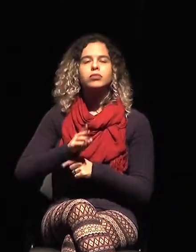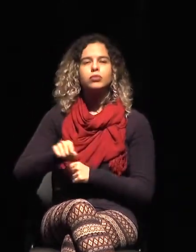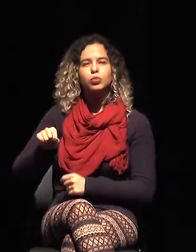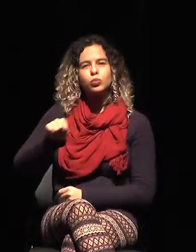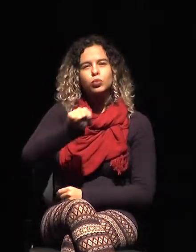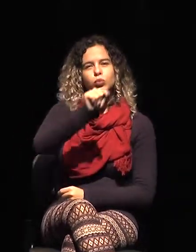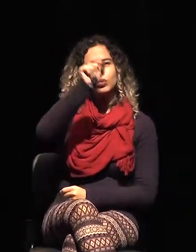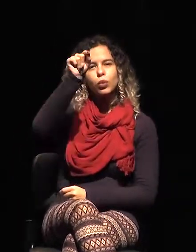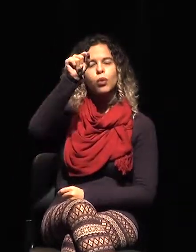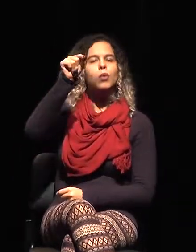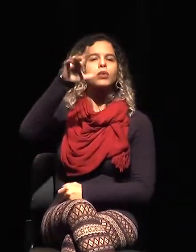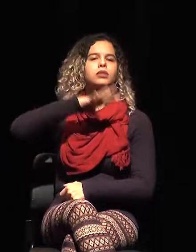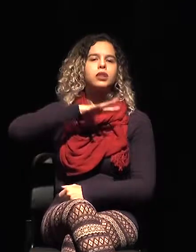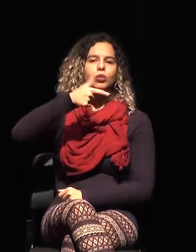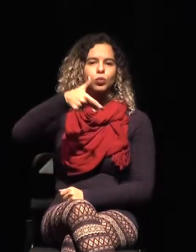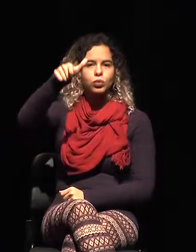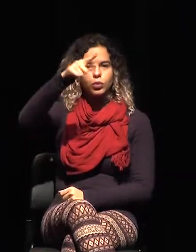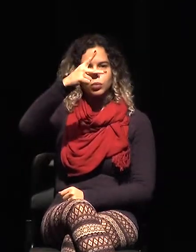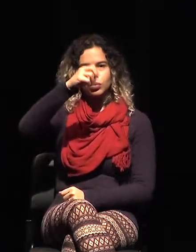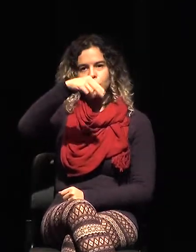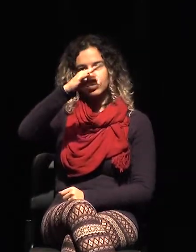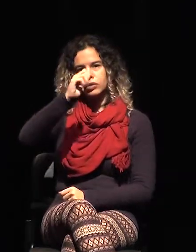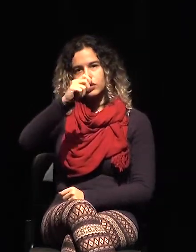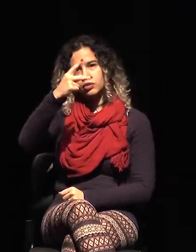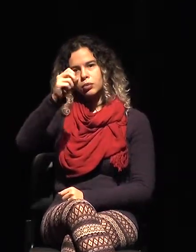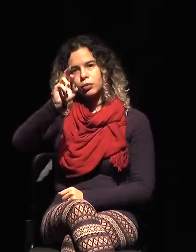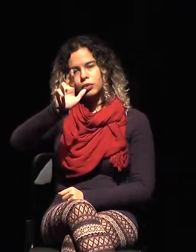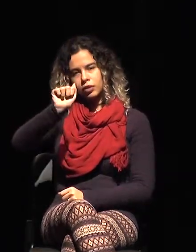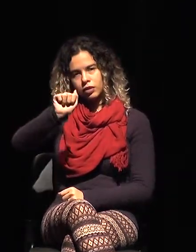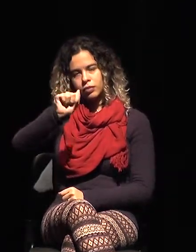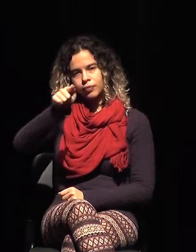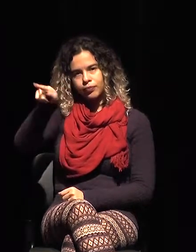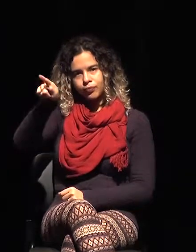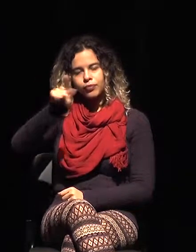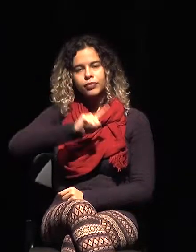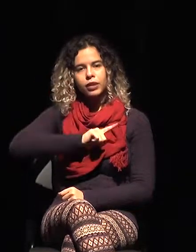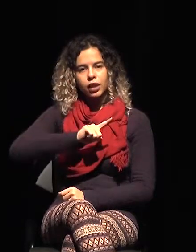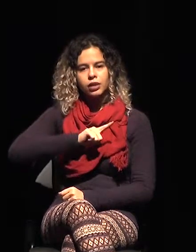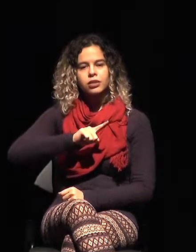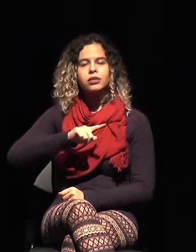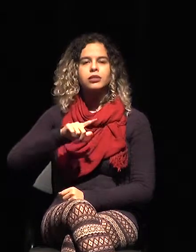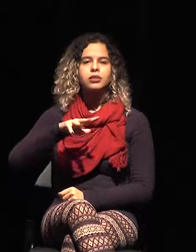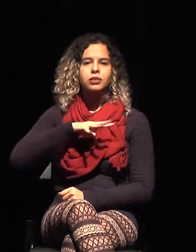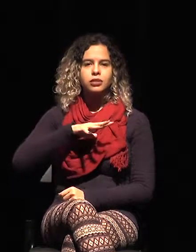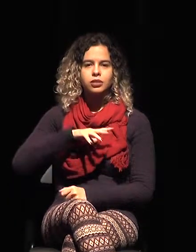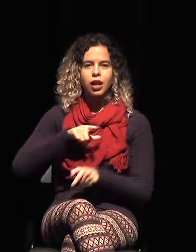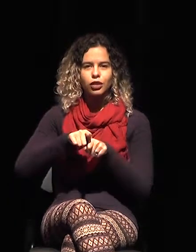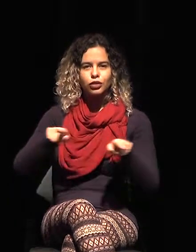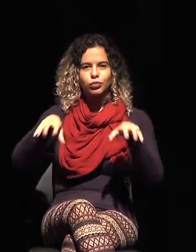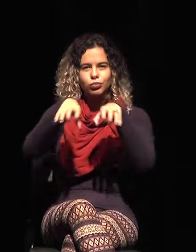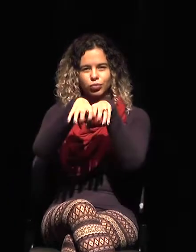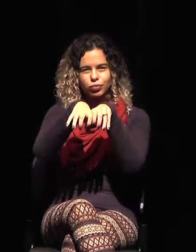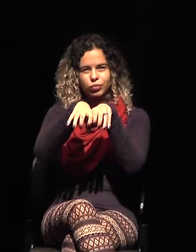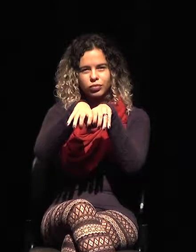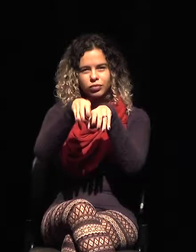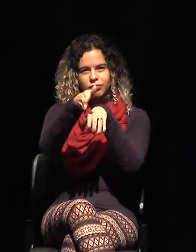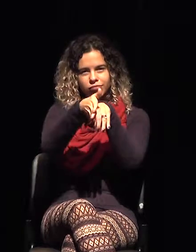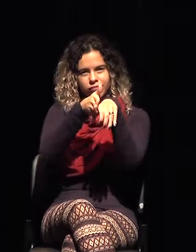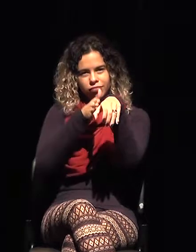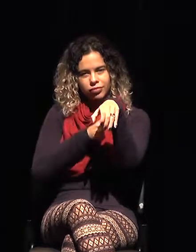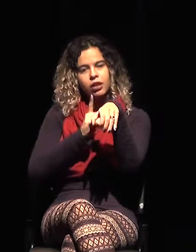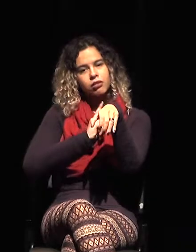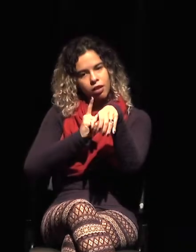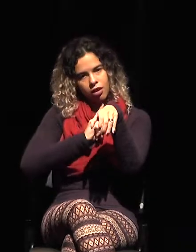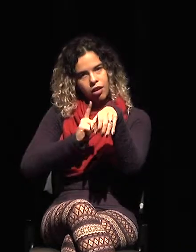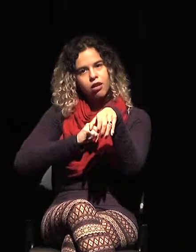Y después, entonces, ciudades colindantes. Hasta ese momento ya hay ciudades colindantes